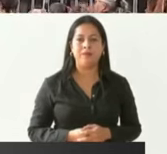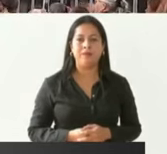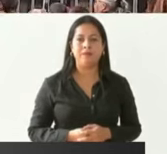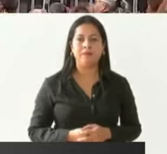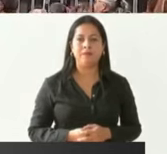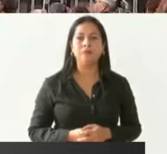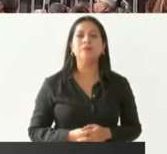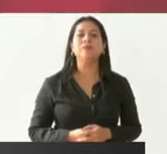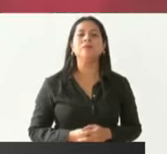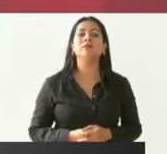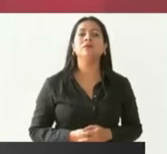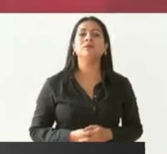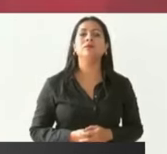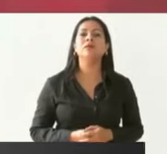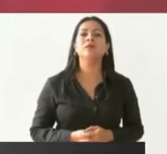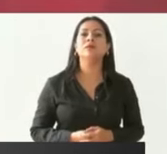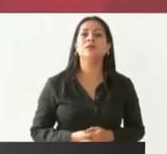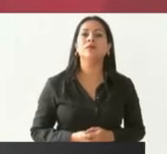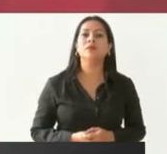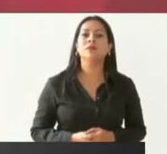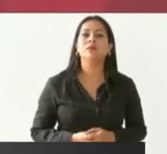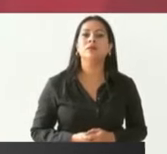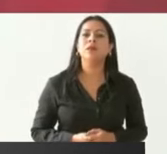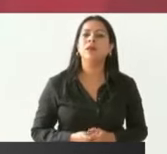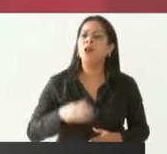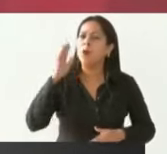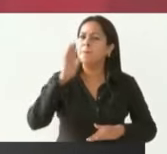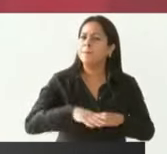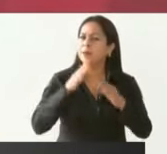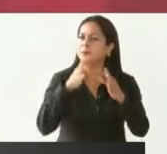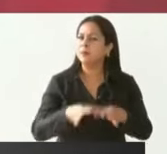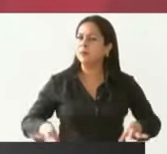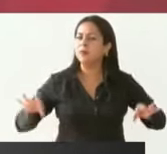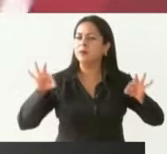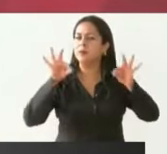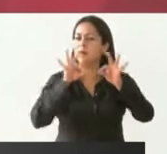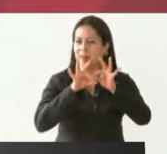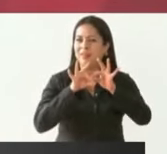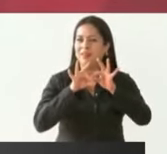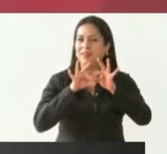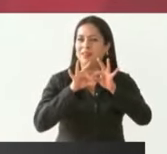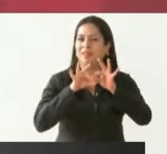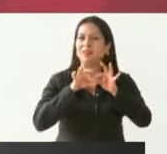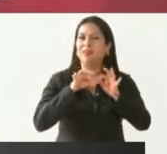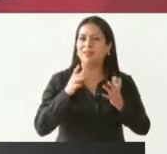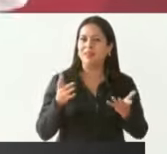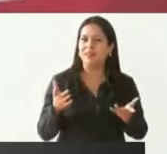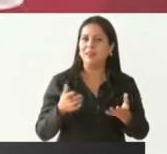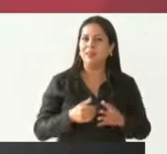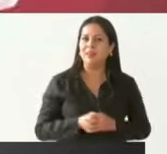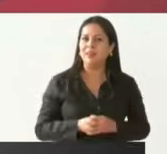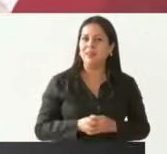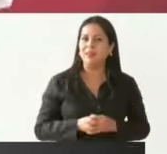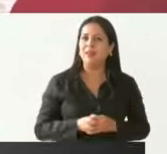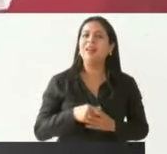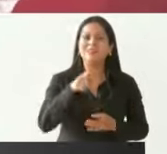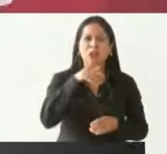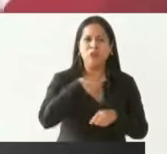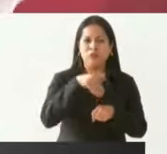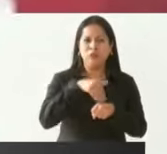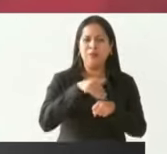Lo más importante de todo, ahí están las cifras